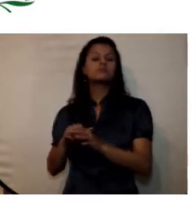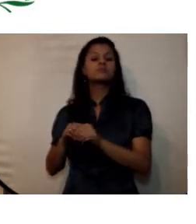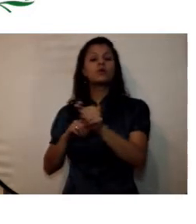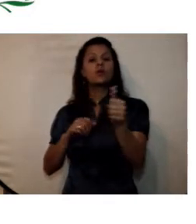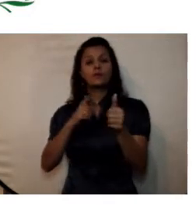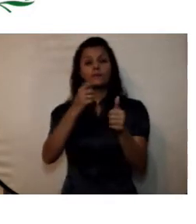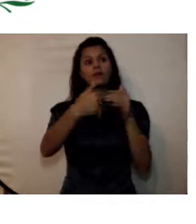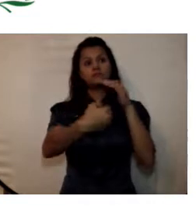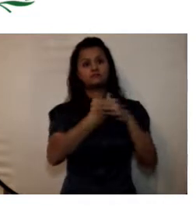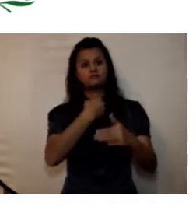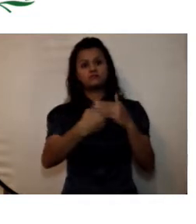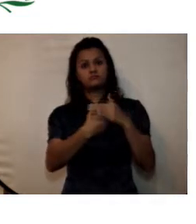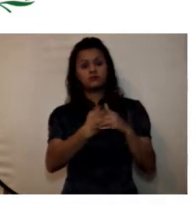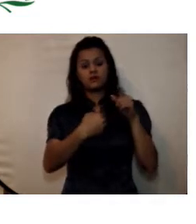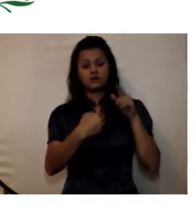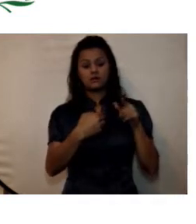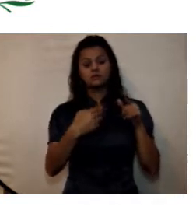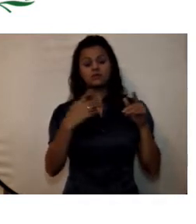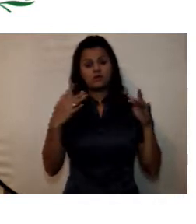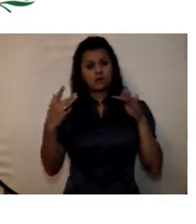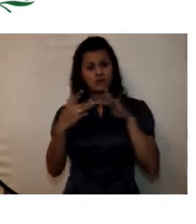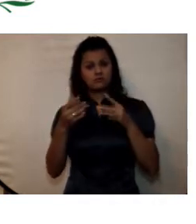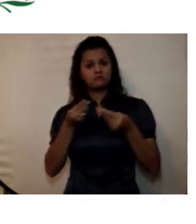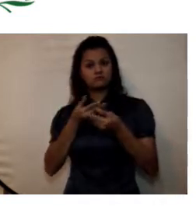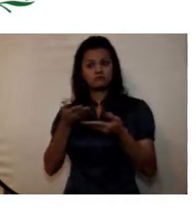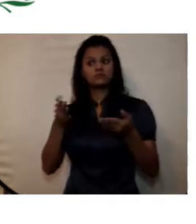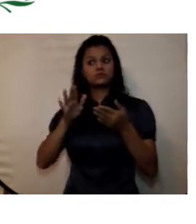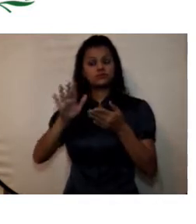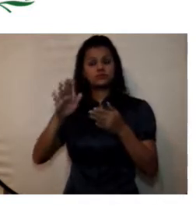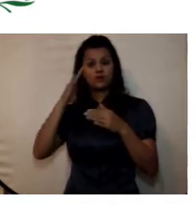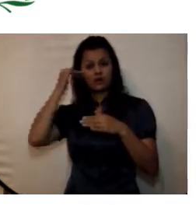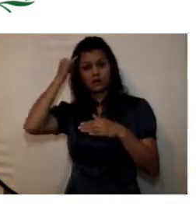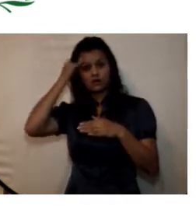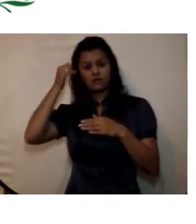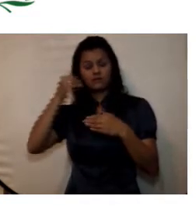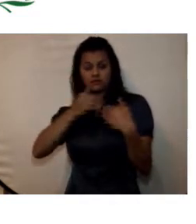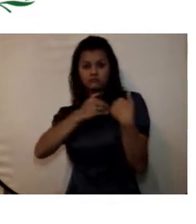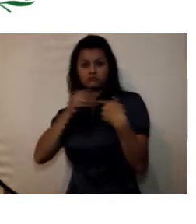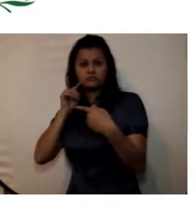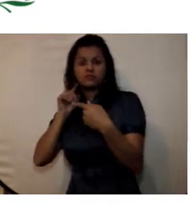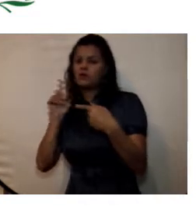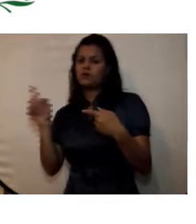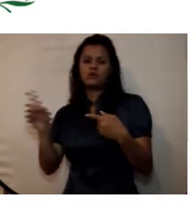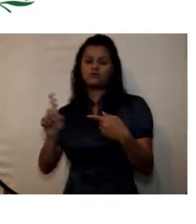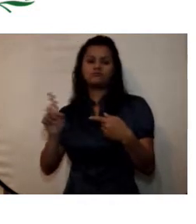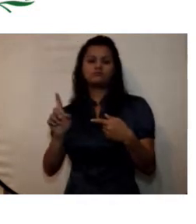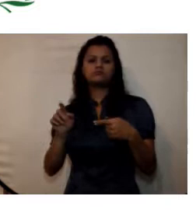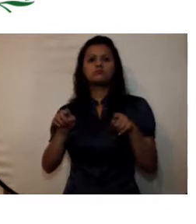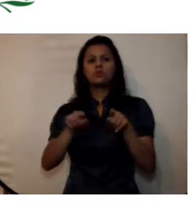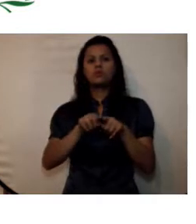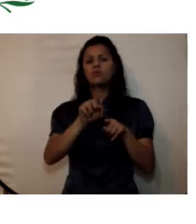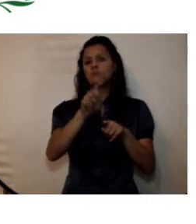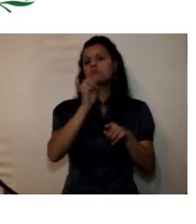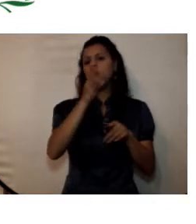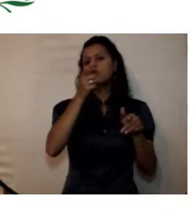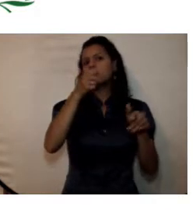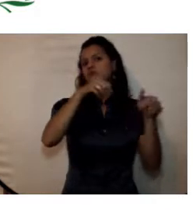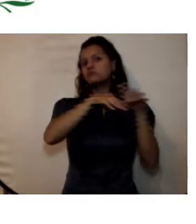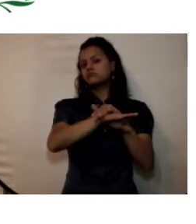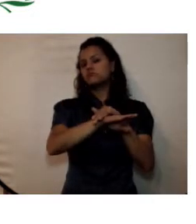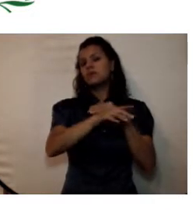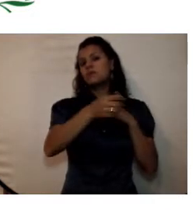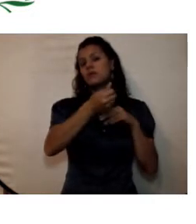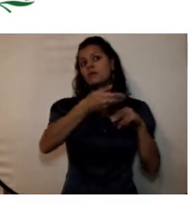con la parte académica o misional que son los rendimientos financieros que se obtienen con las